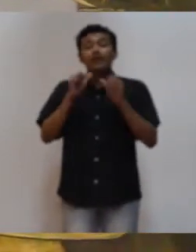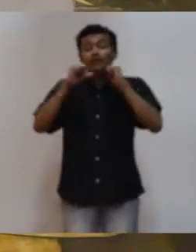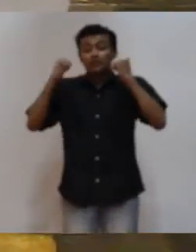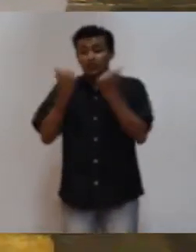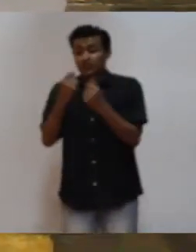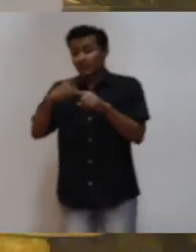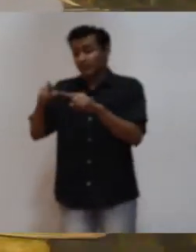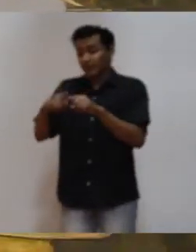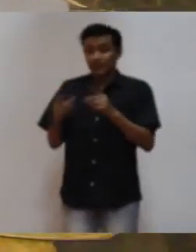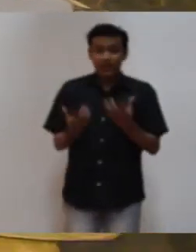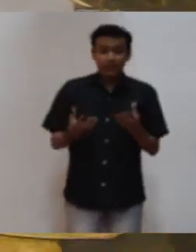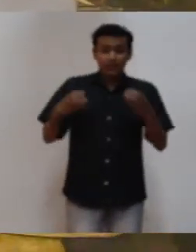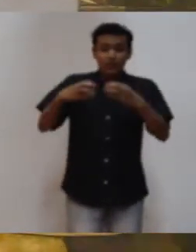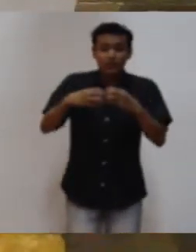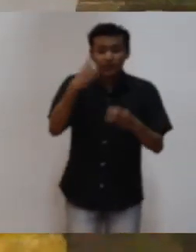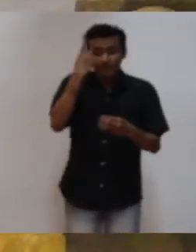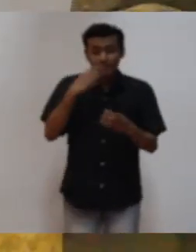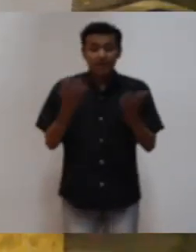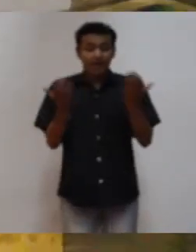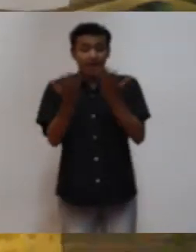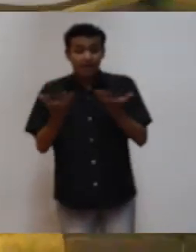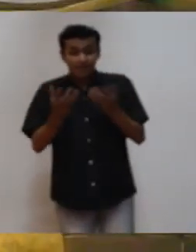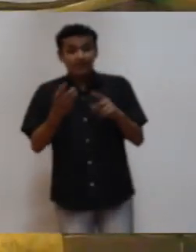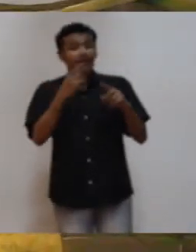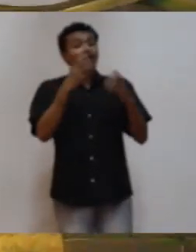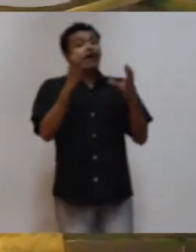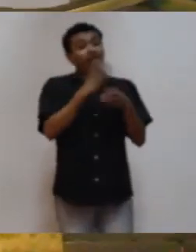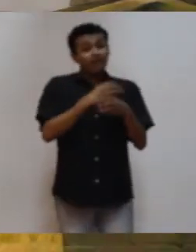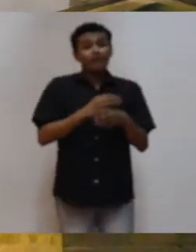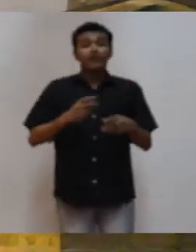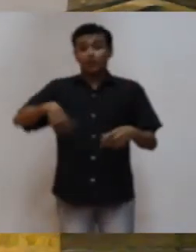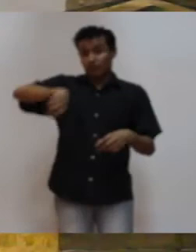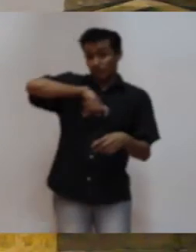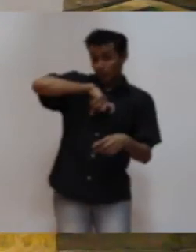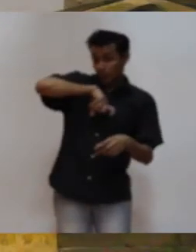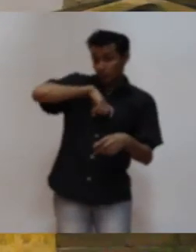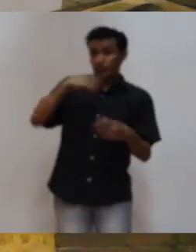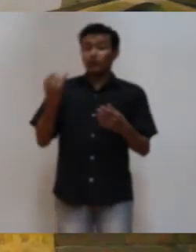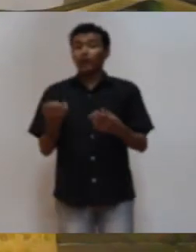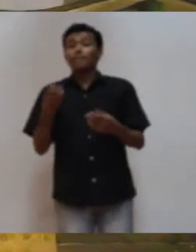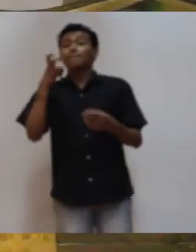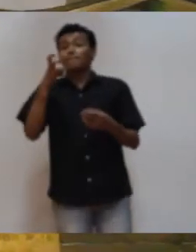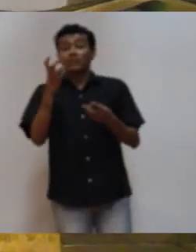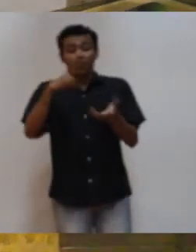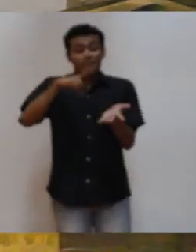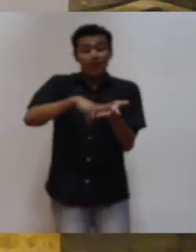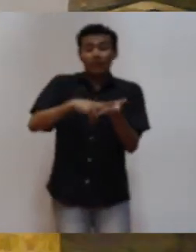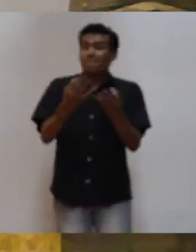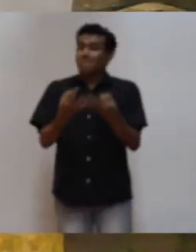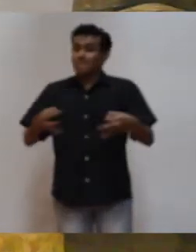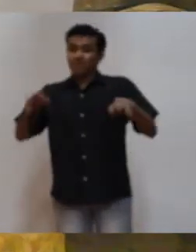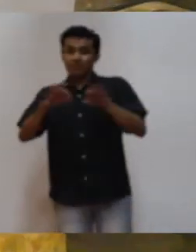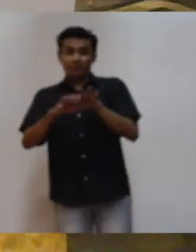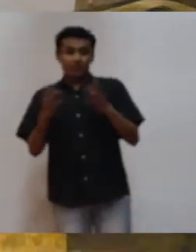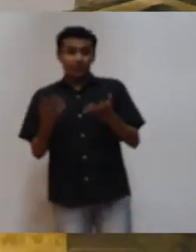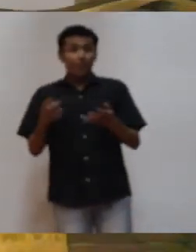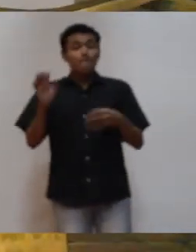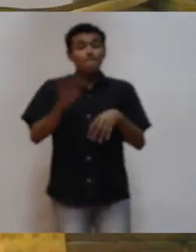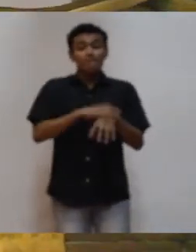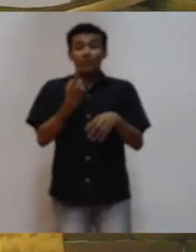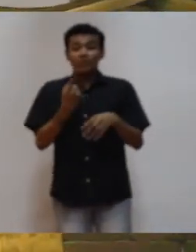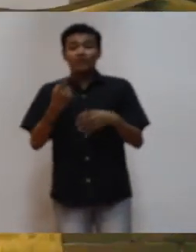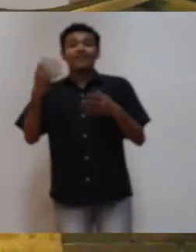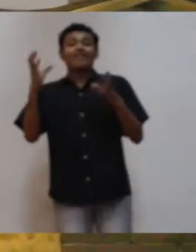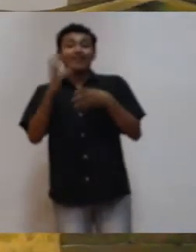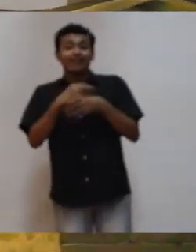cooperativas y están produciendo su propio café con un sello distintivo, lo que le da un valor agregado al producto,